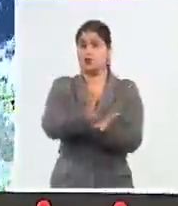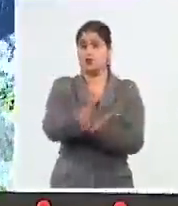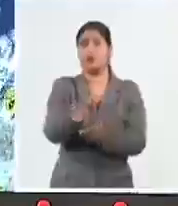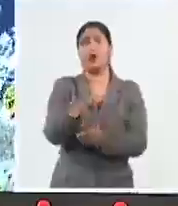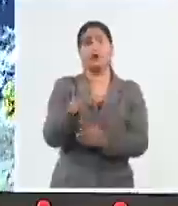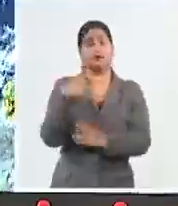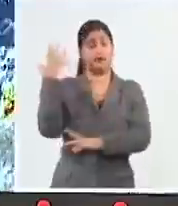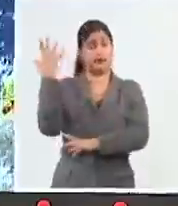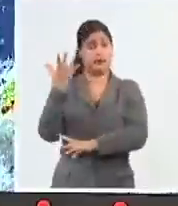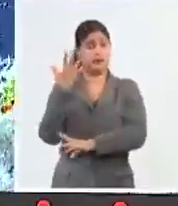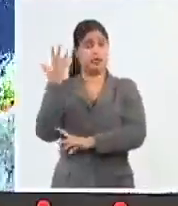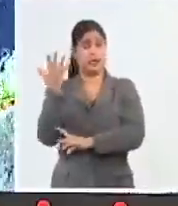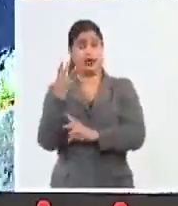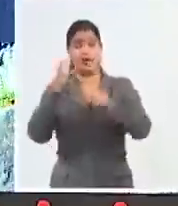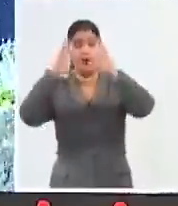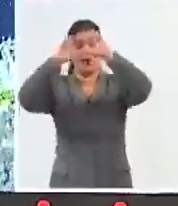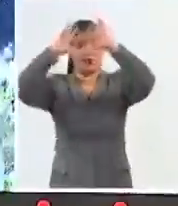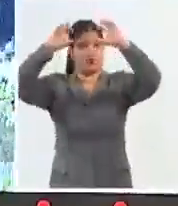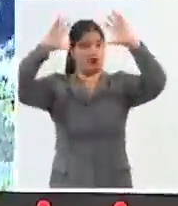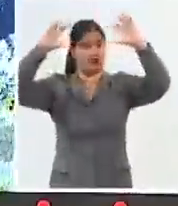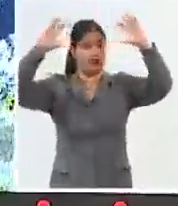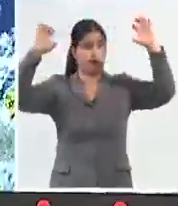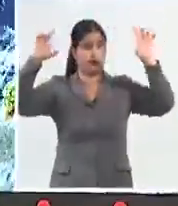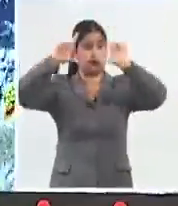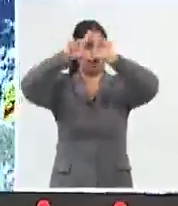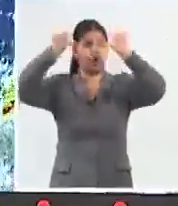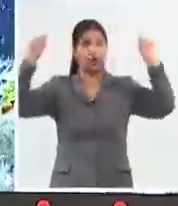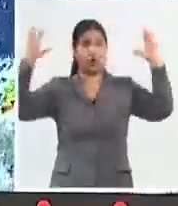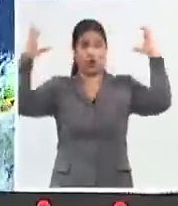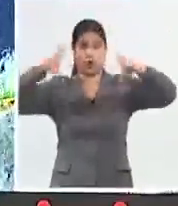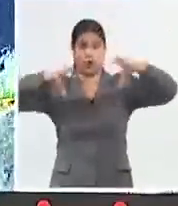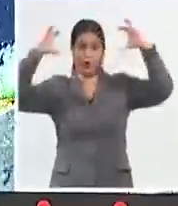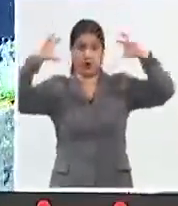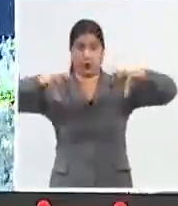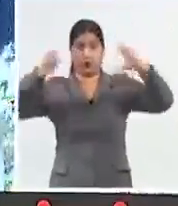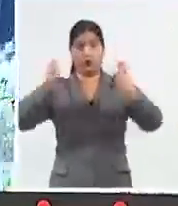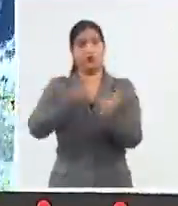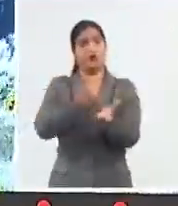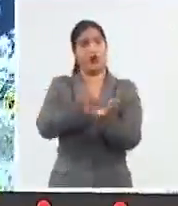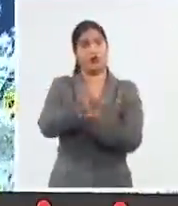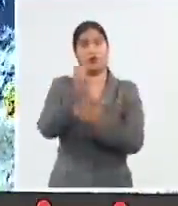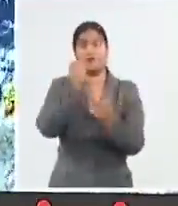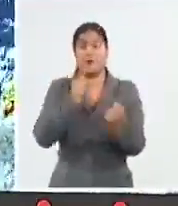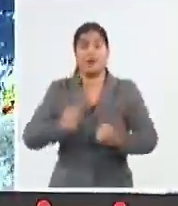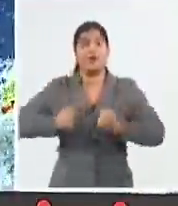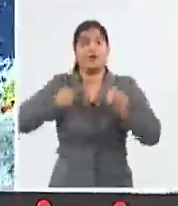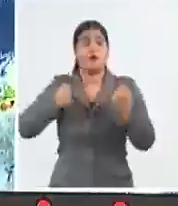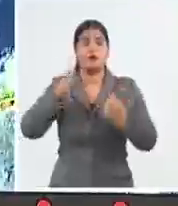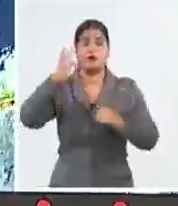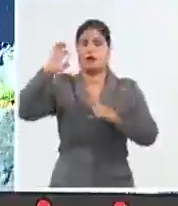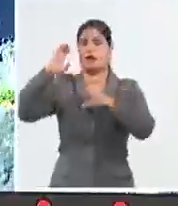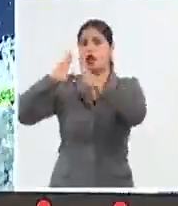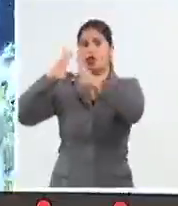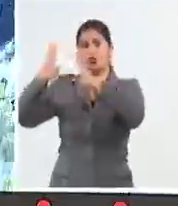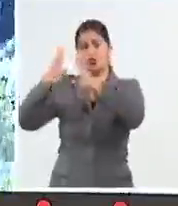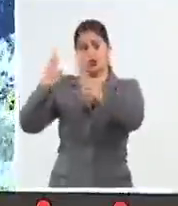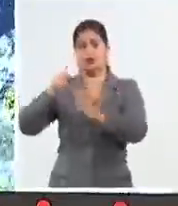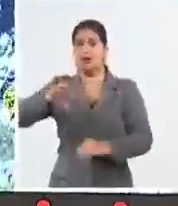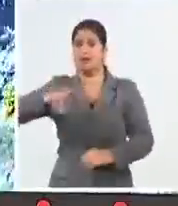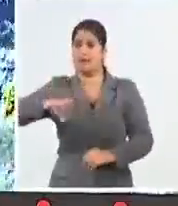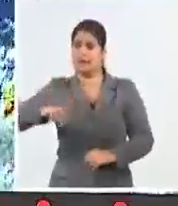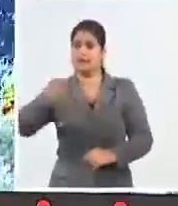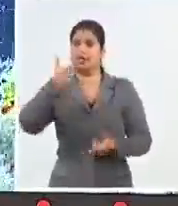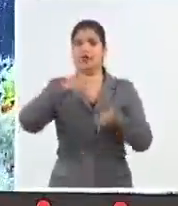pudieran ser más numerosos en la región occidental. Y por qué no pudieran ser fuertes e intensos en alguna localidad de Pinar de Río y